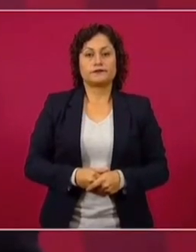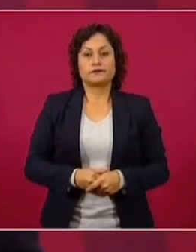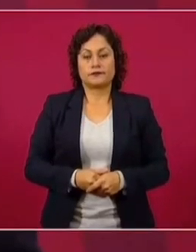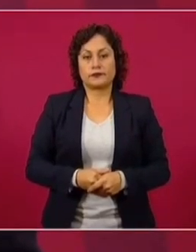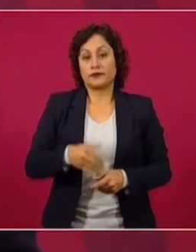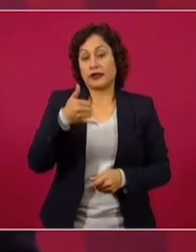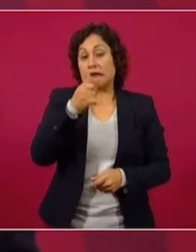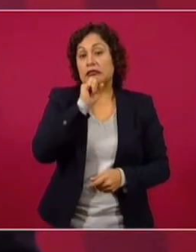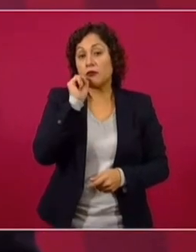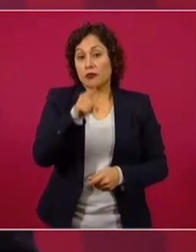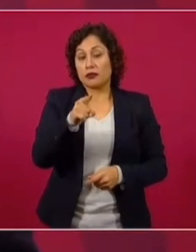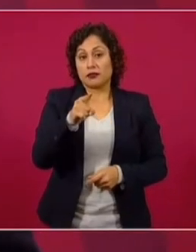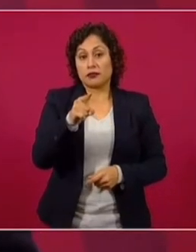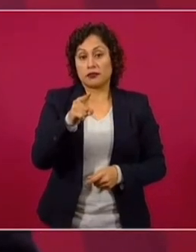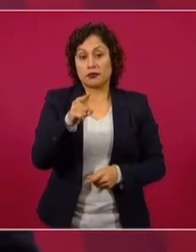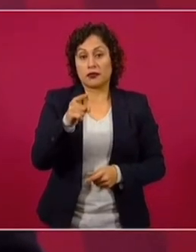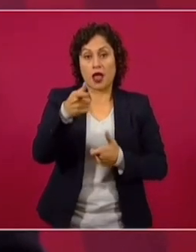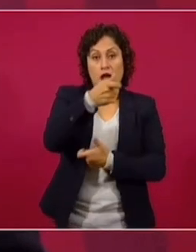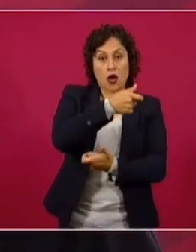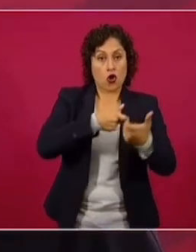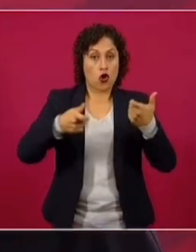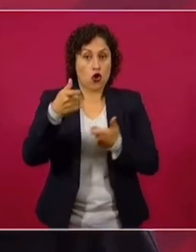Económico? No.